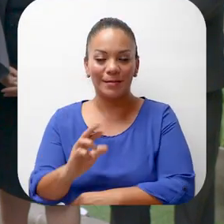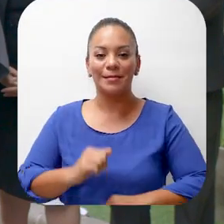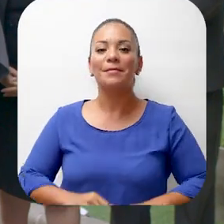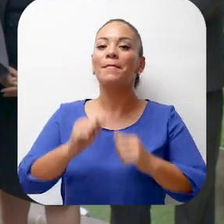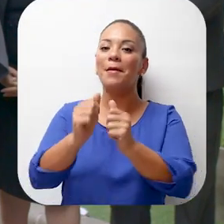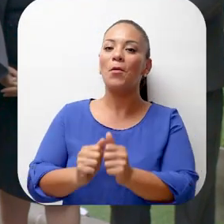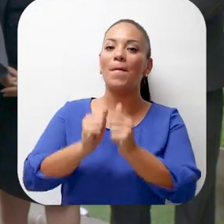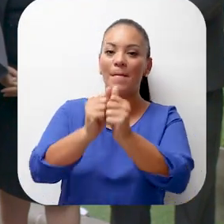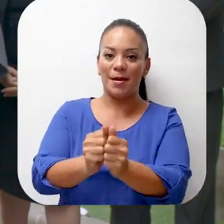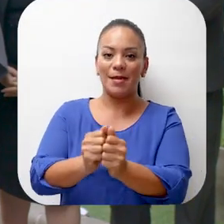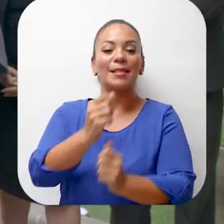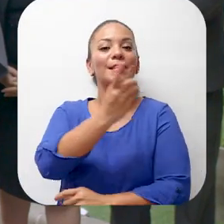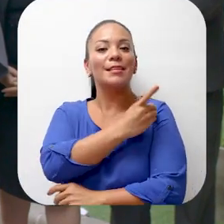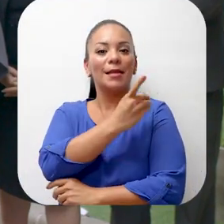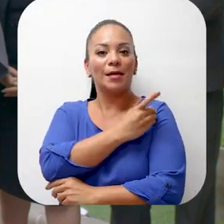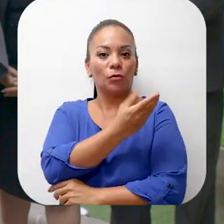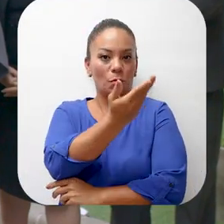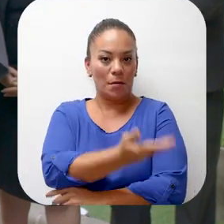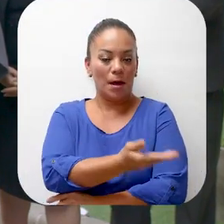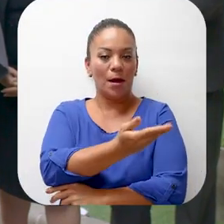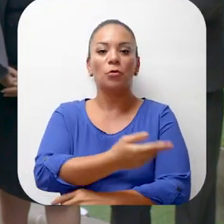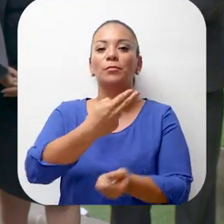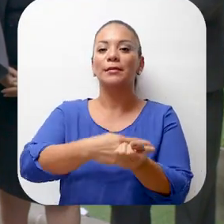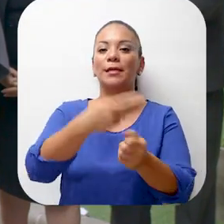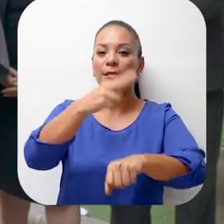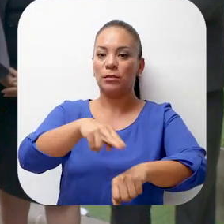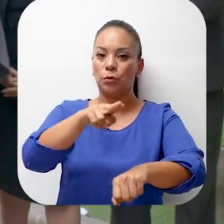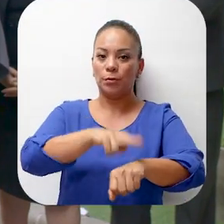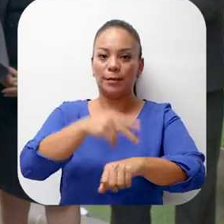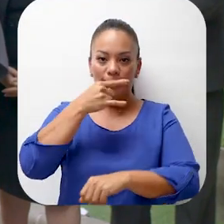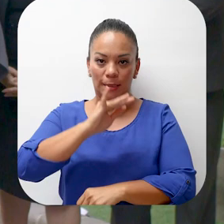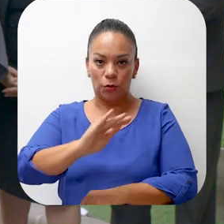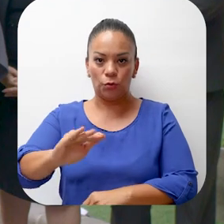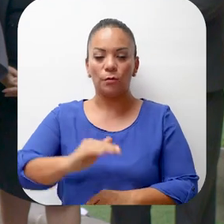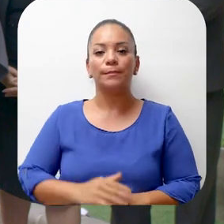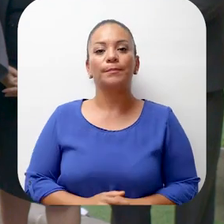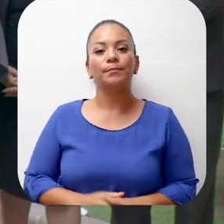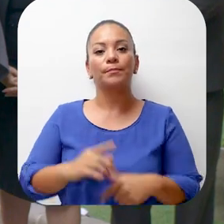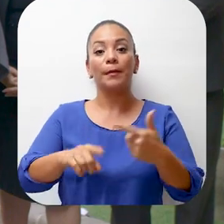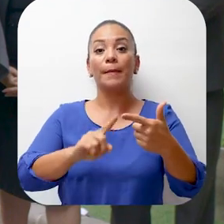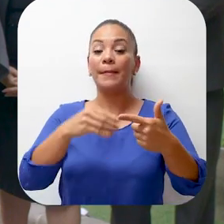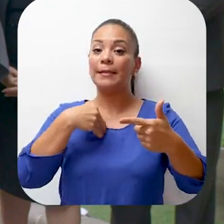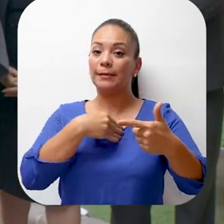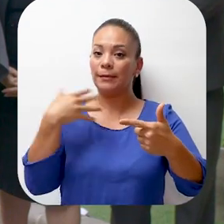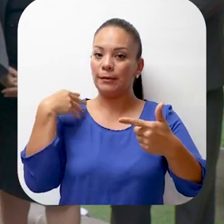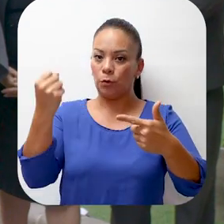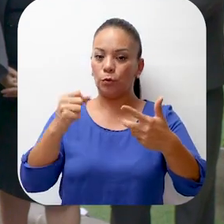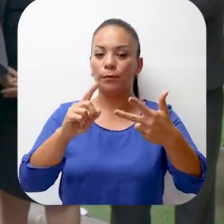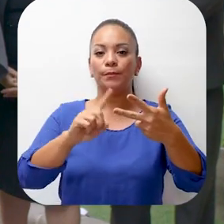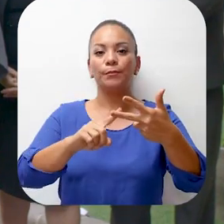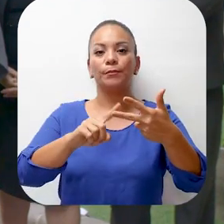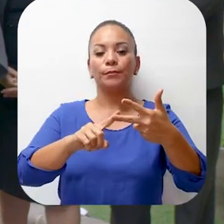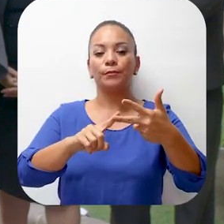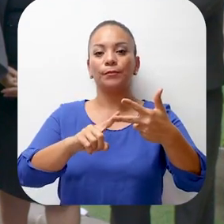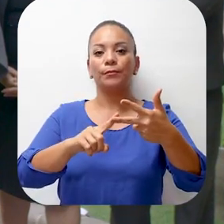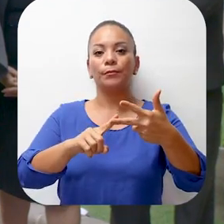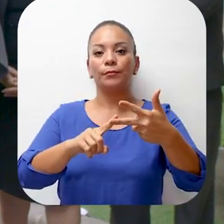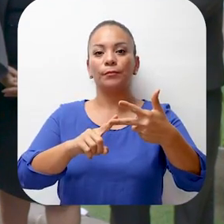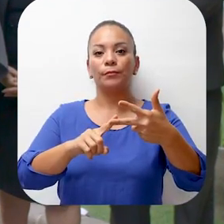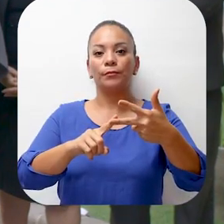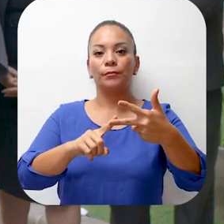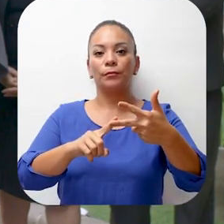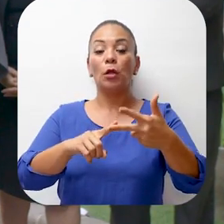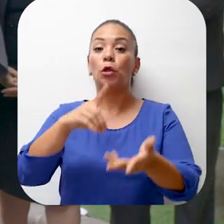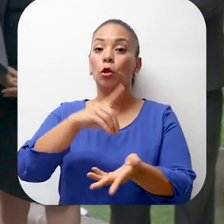Compatriotas, me acompaña la directora del Hospital Nacional de Niños, la ministra de Salud, la